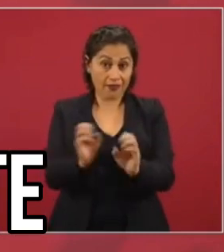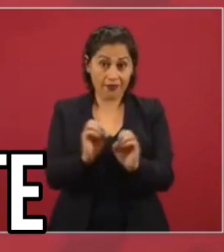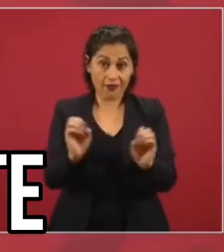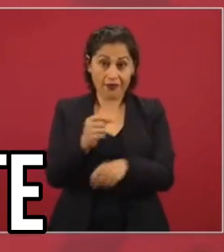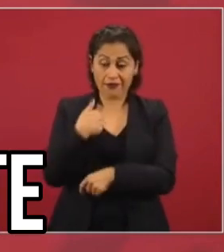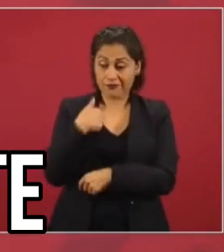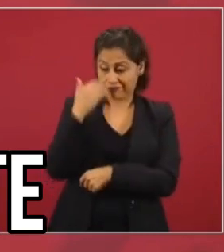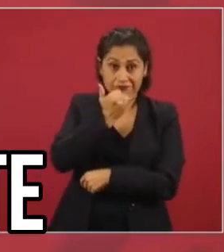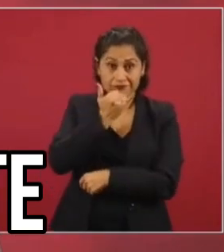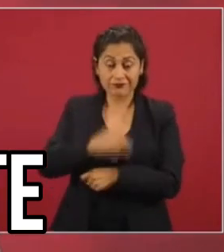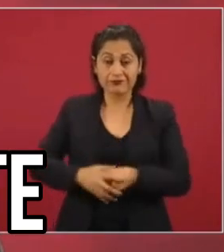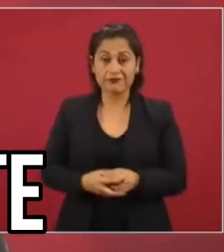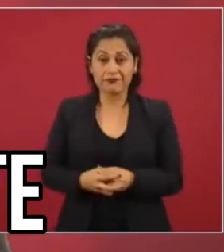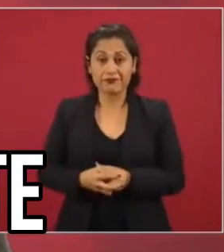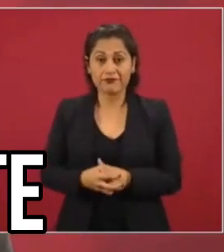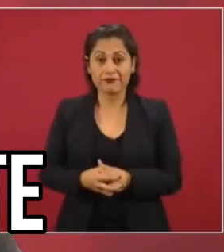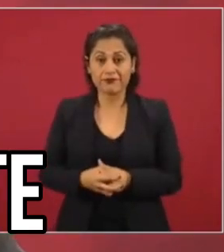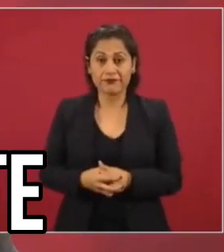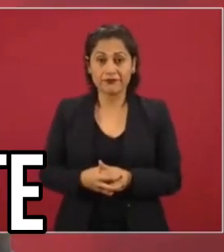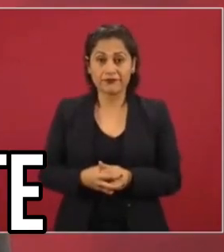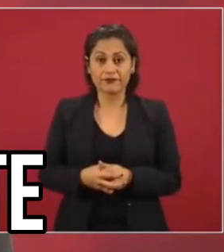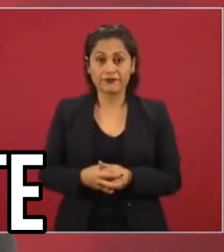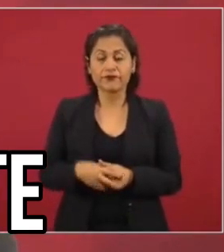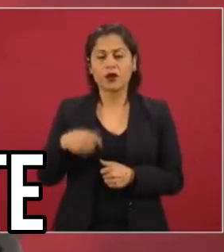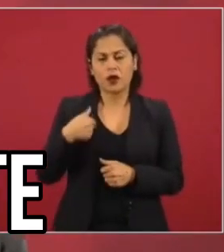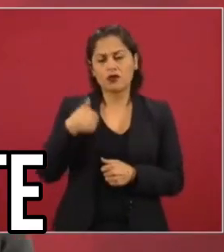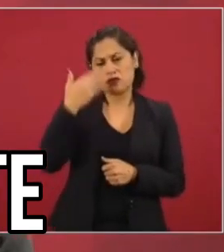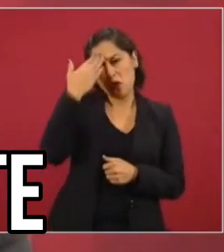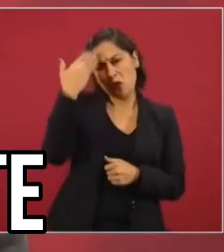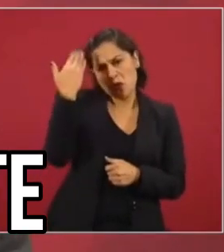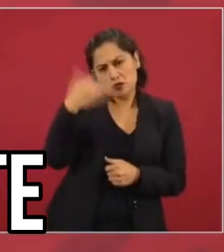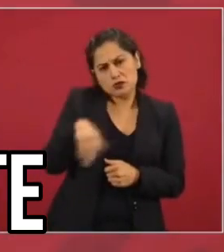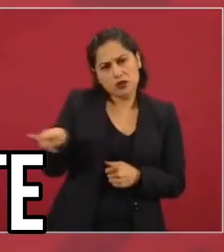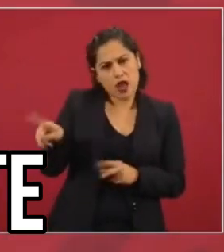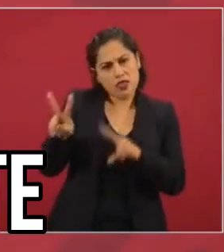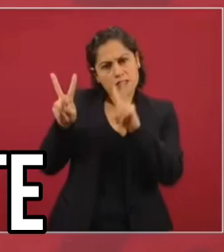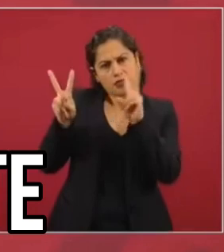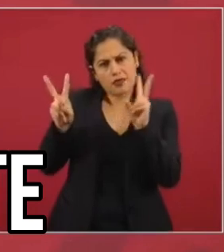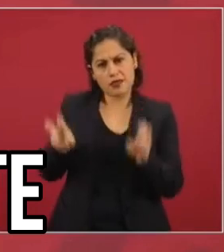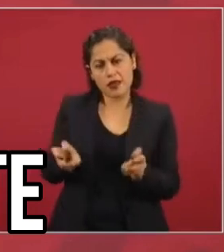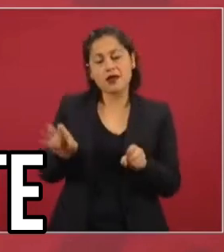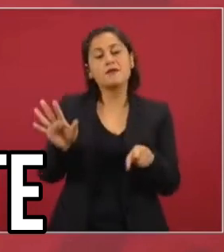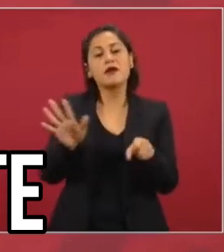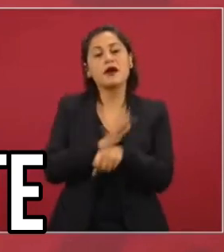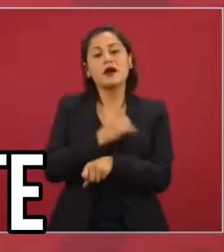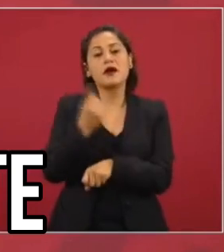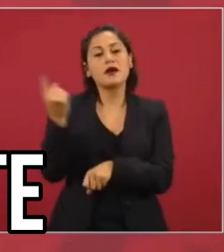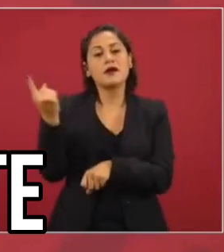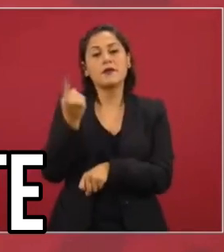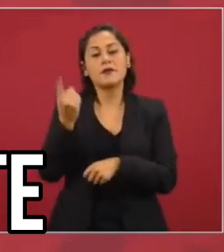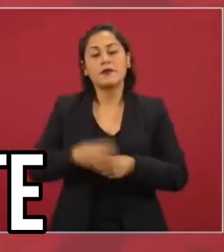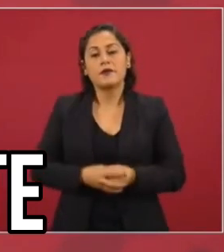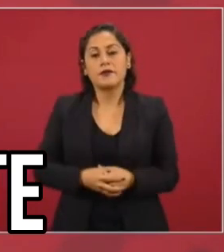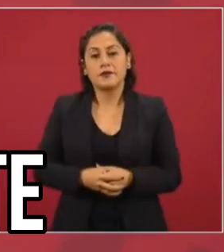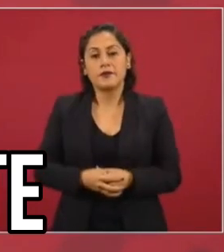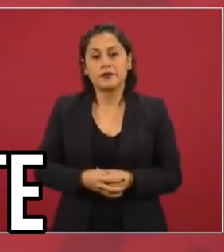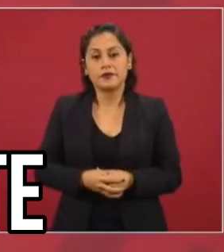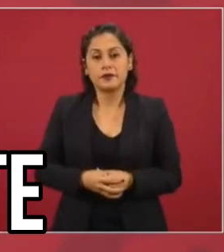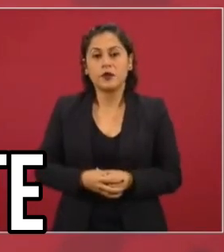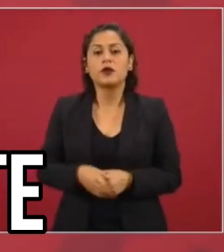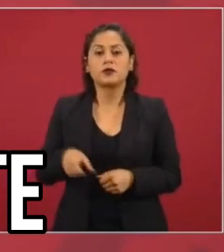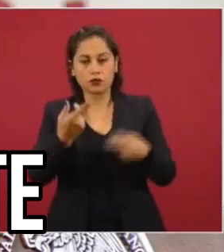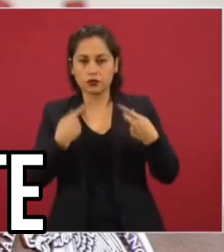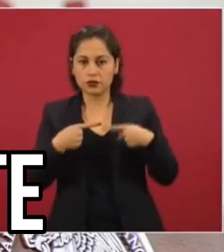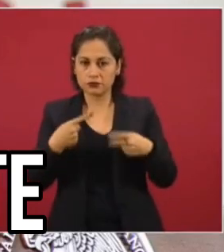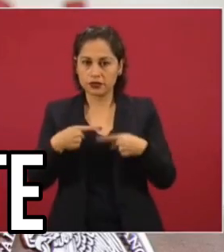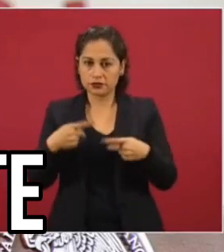conozco al señor, sé de él porque es de estos que se beneficiaron